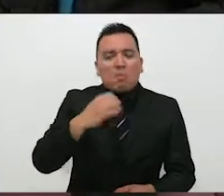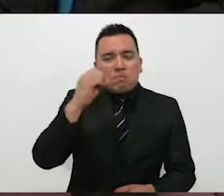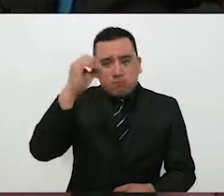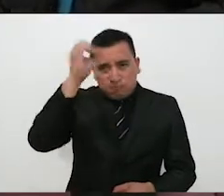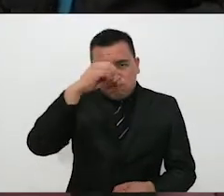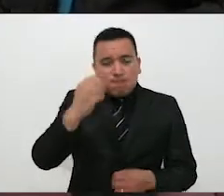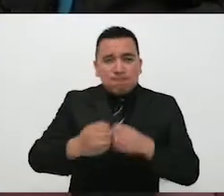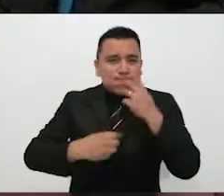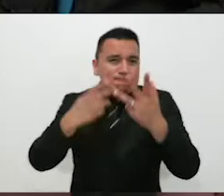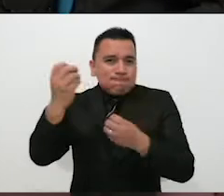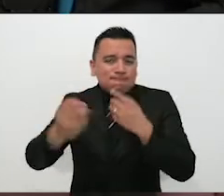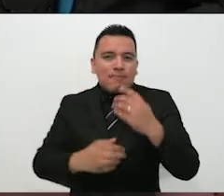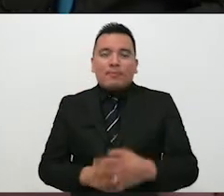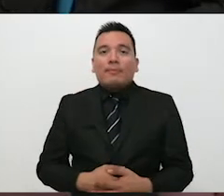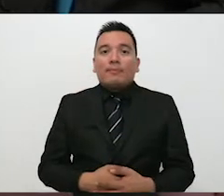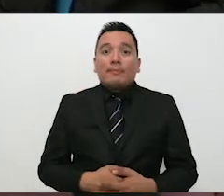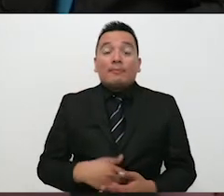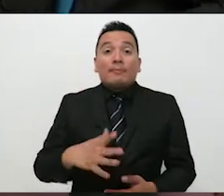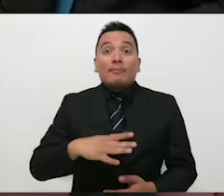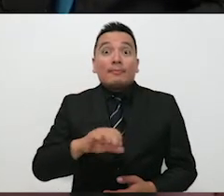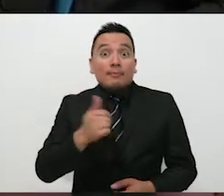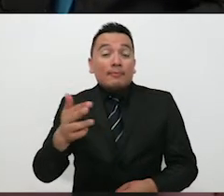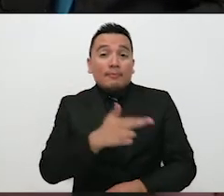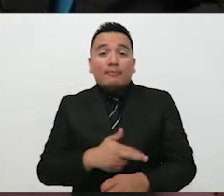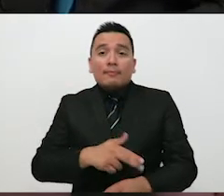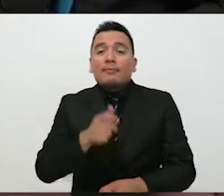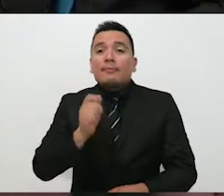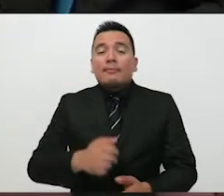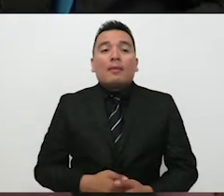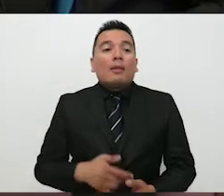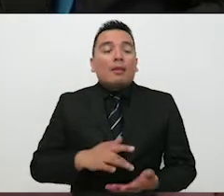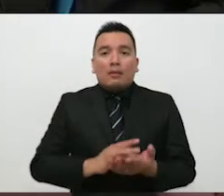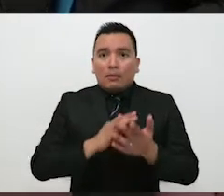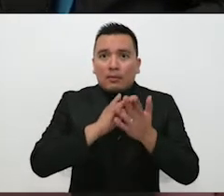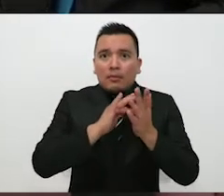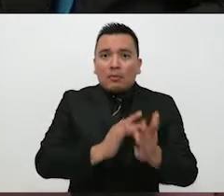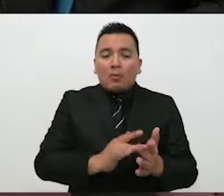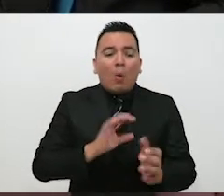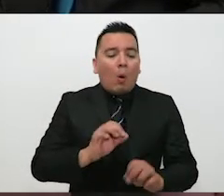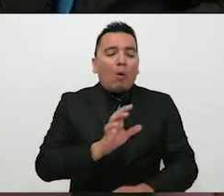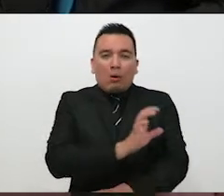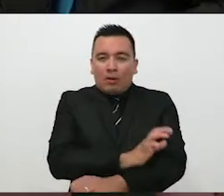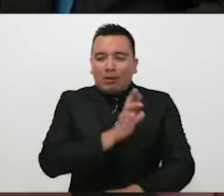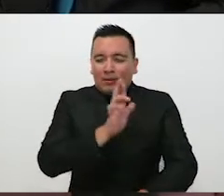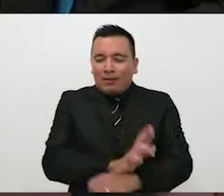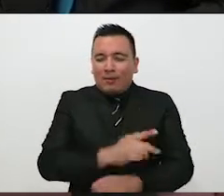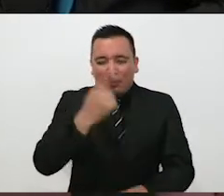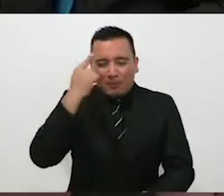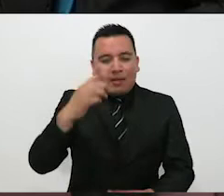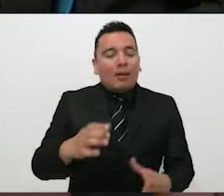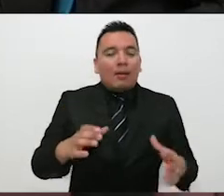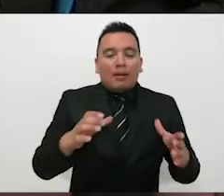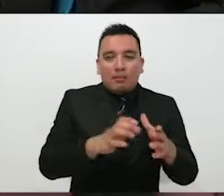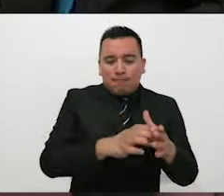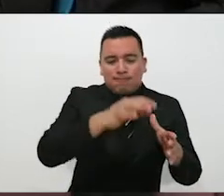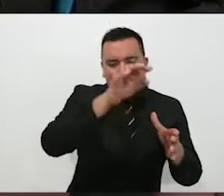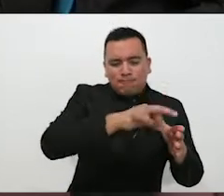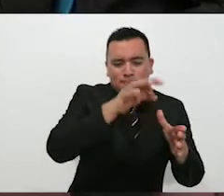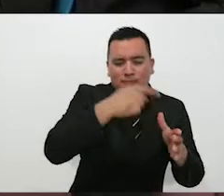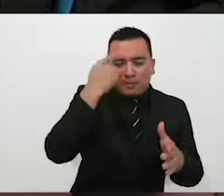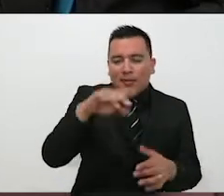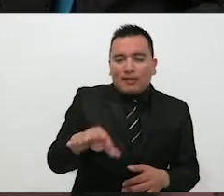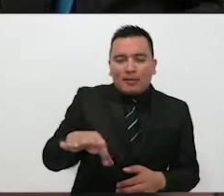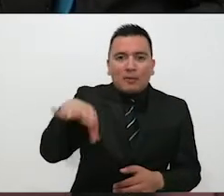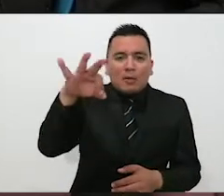Y otro de los programas que tenemos es el apoyo y la coordinación de las elecciones de ciertos